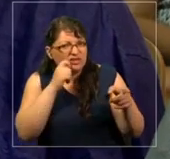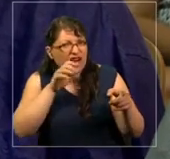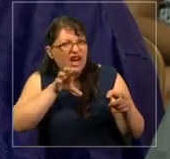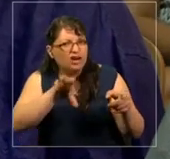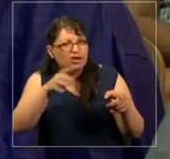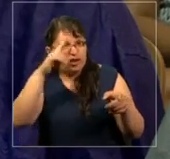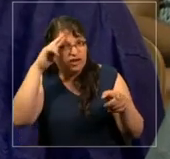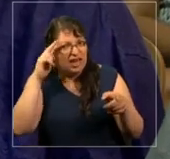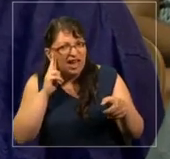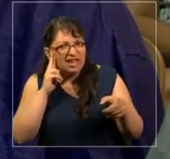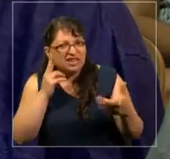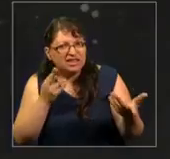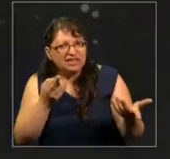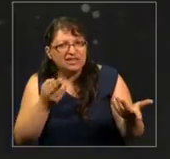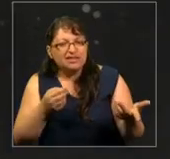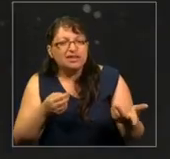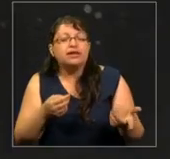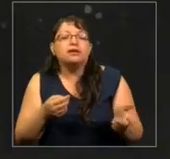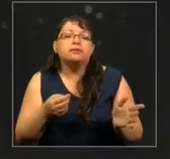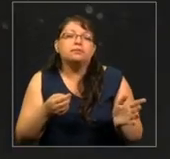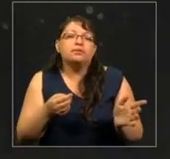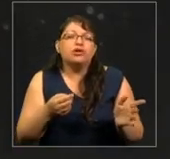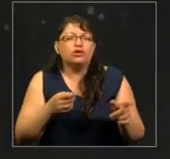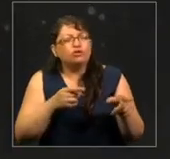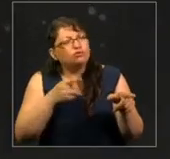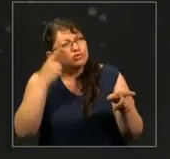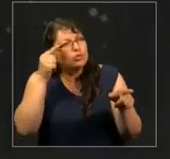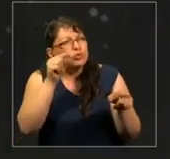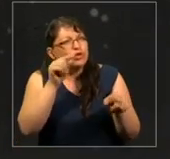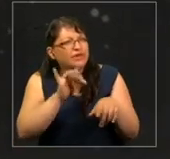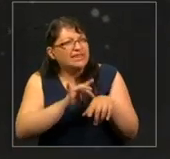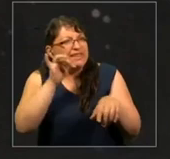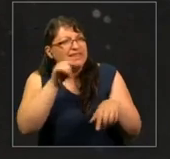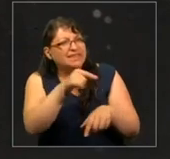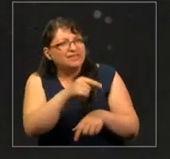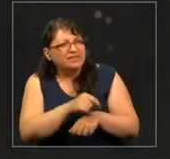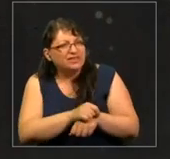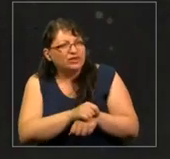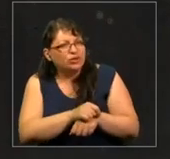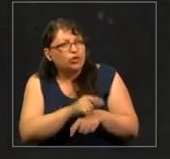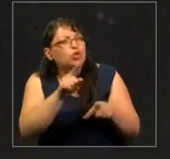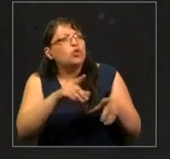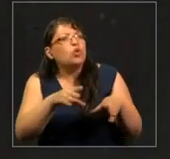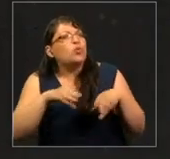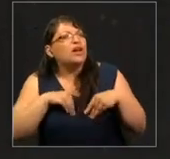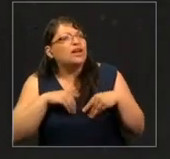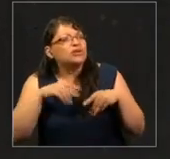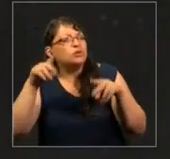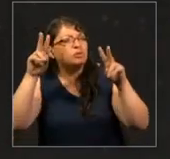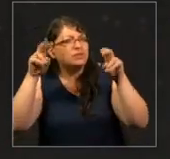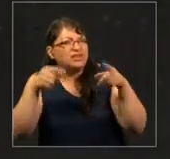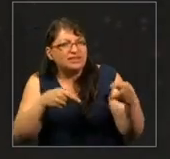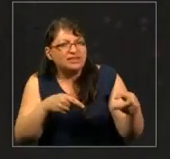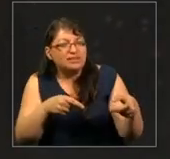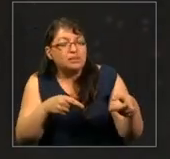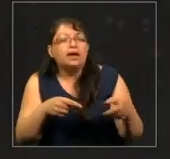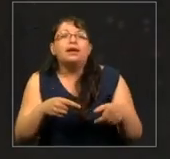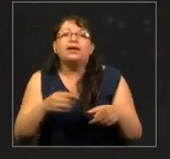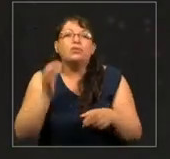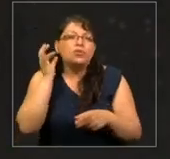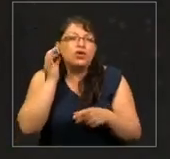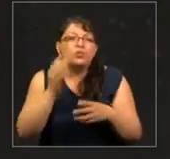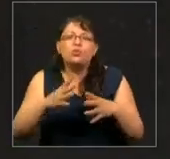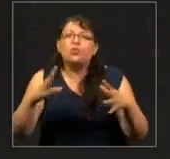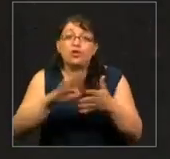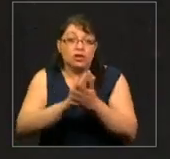eso? ¿No serás un poco sensible? Estás asumiendo cosas. Y muchas mujeres en